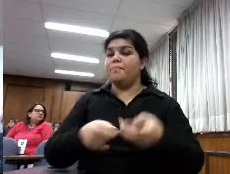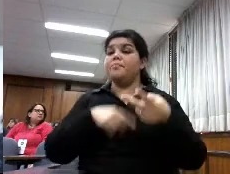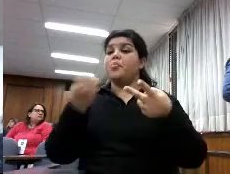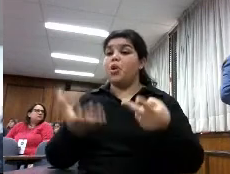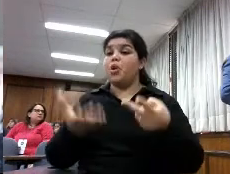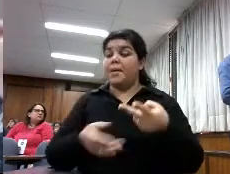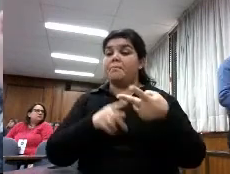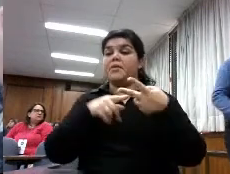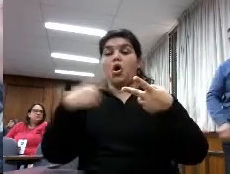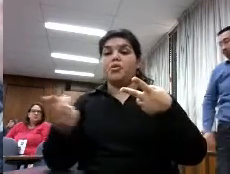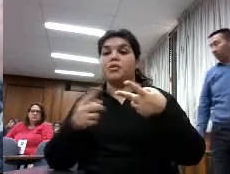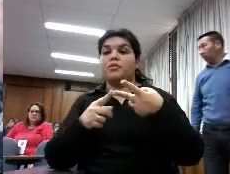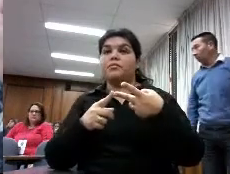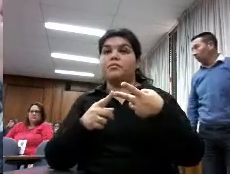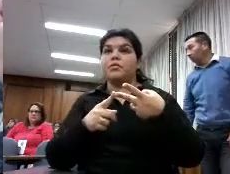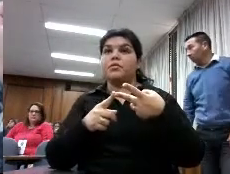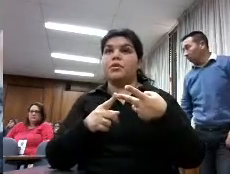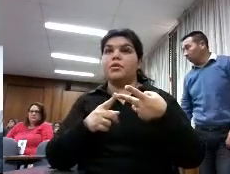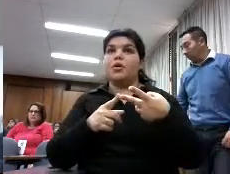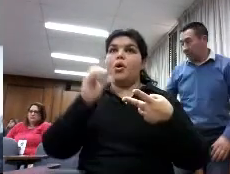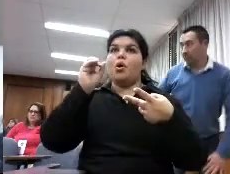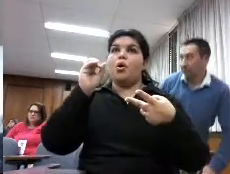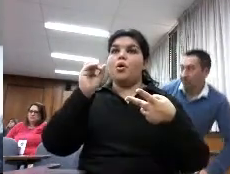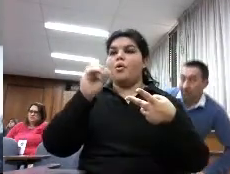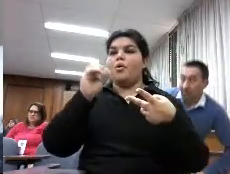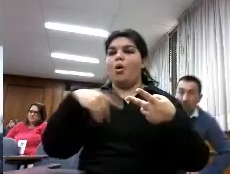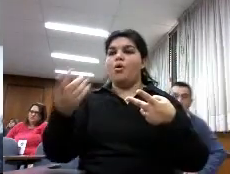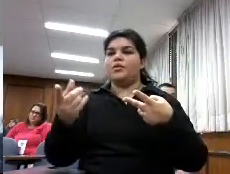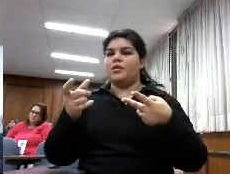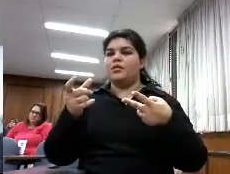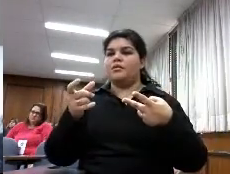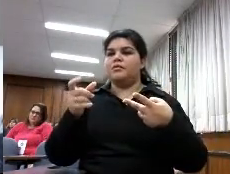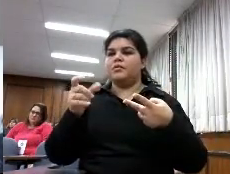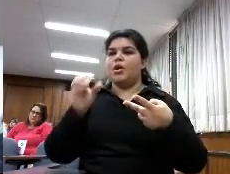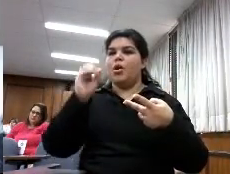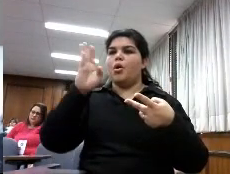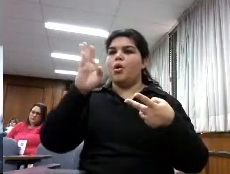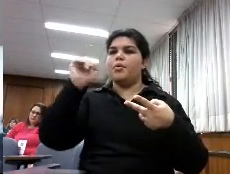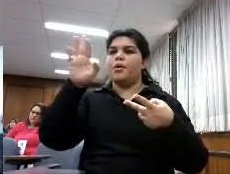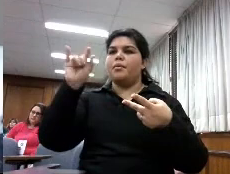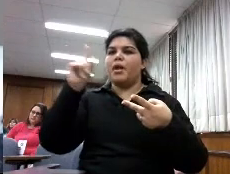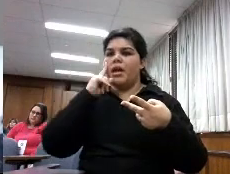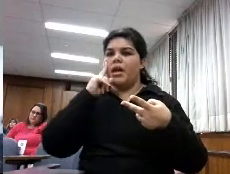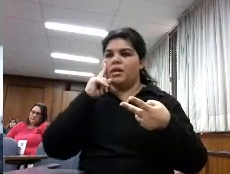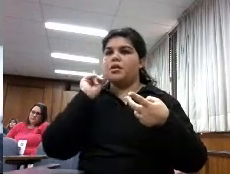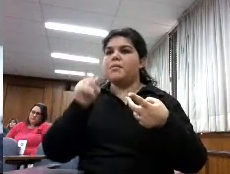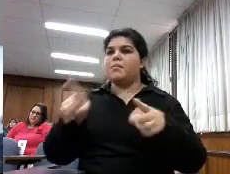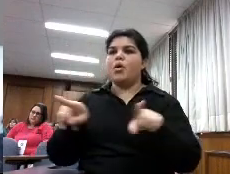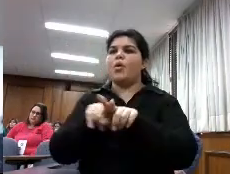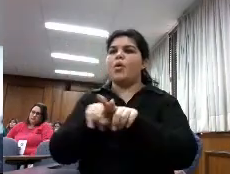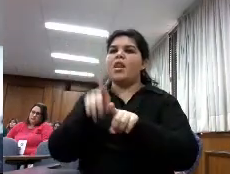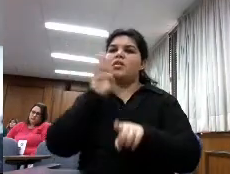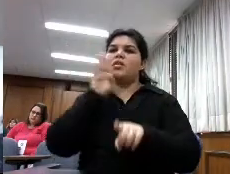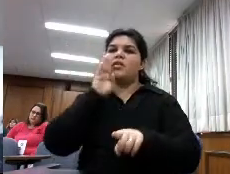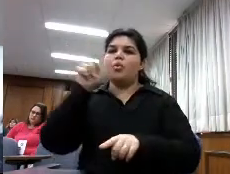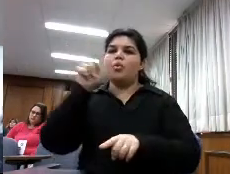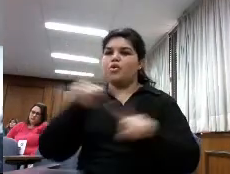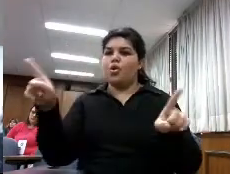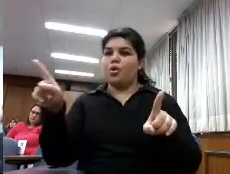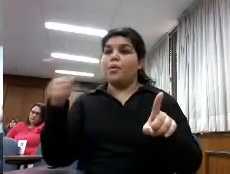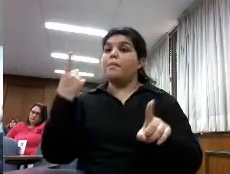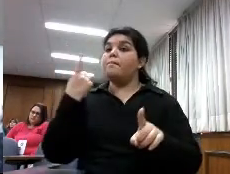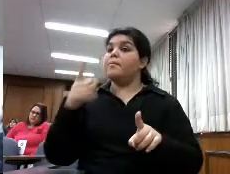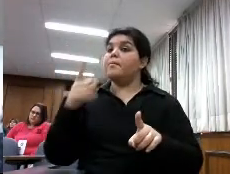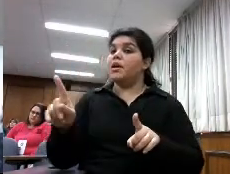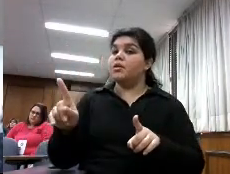¿por qué no incluirá Overdrive? si bien es cierto que no tiene la presencia acá en América Latina que puede tener en Estados Unidos pero hubiera sido